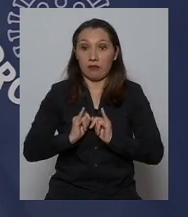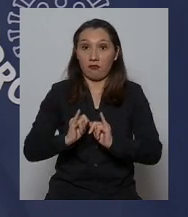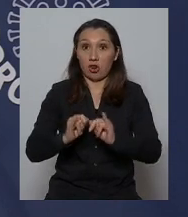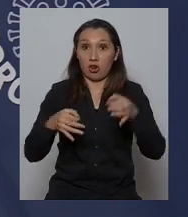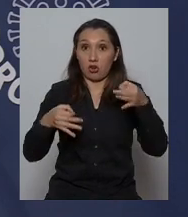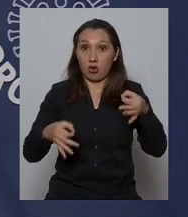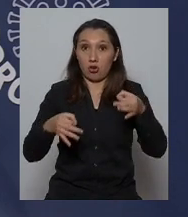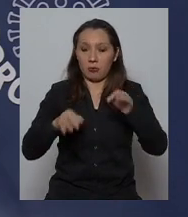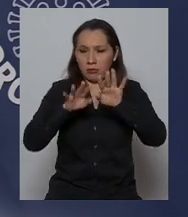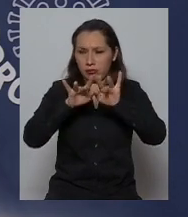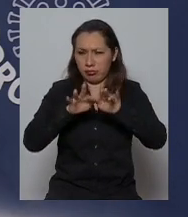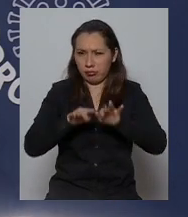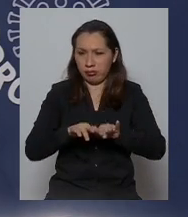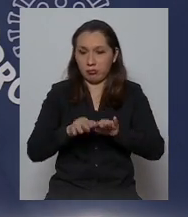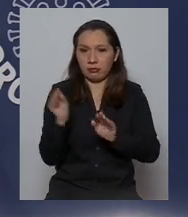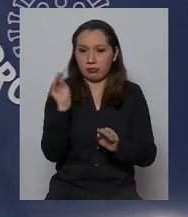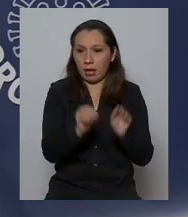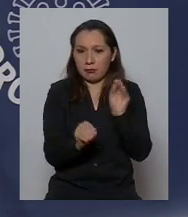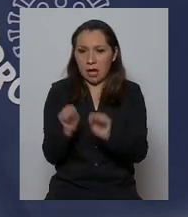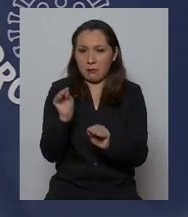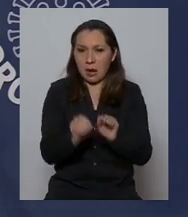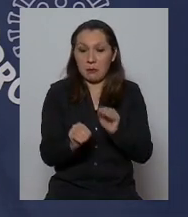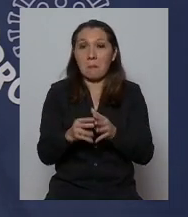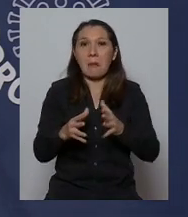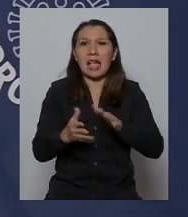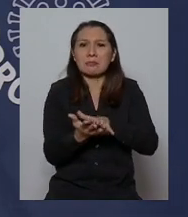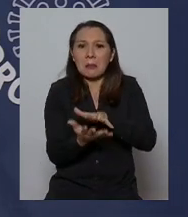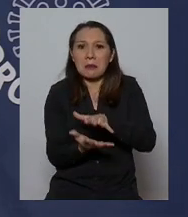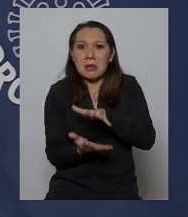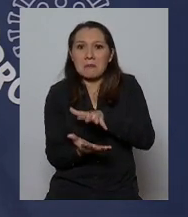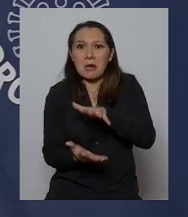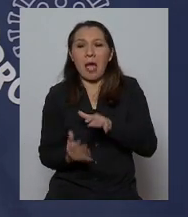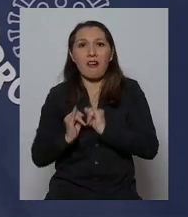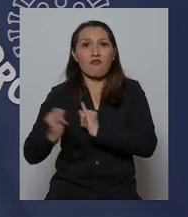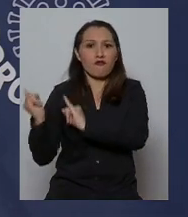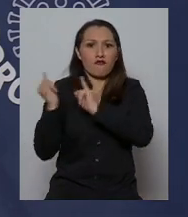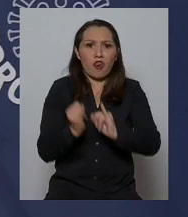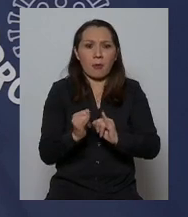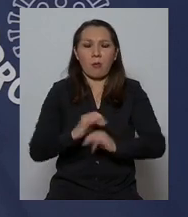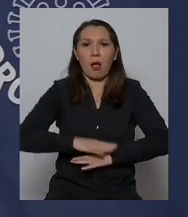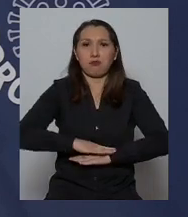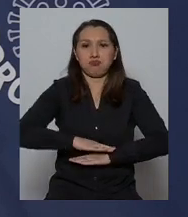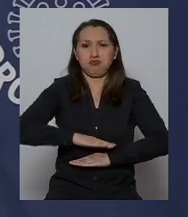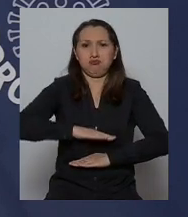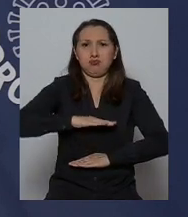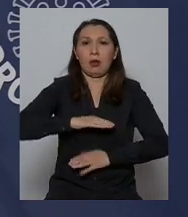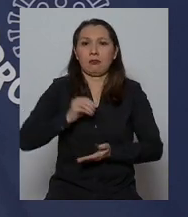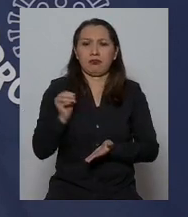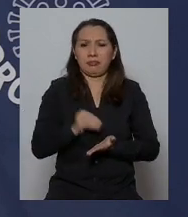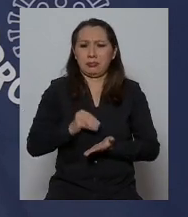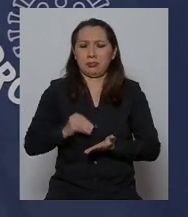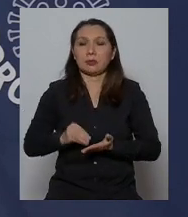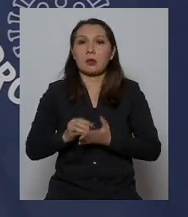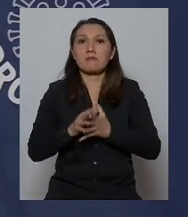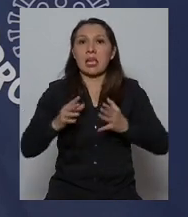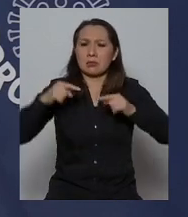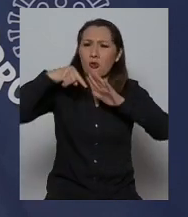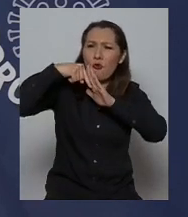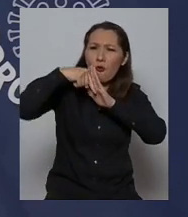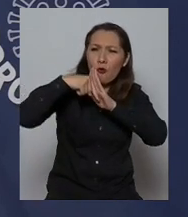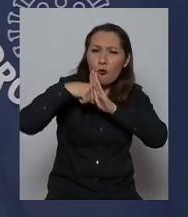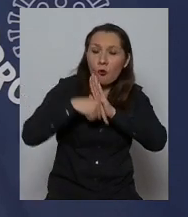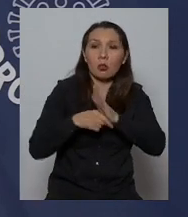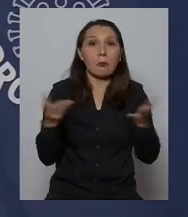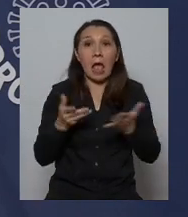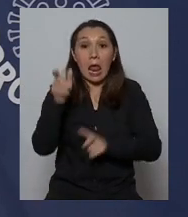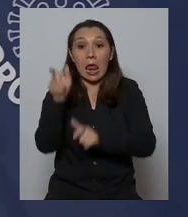informe se ha ido cada vez haciendo más rico con más información y lo vamos a seguir haciendo porque es la manera que